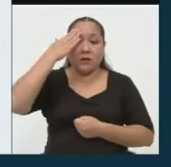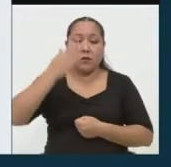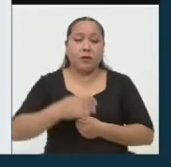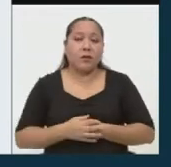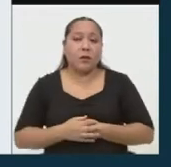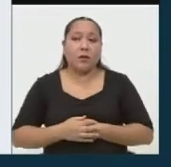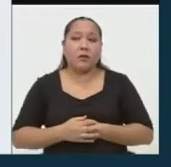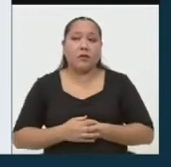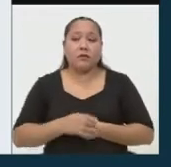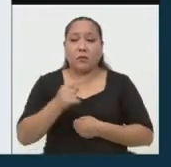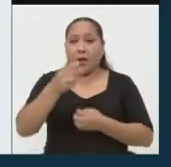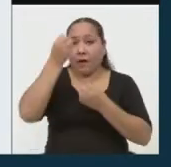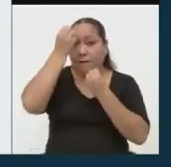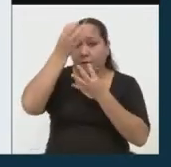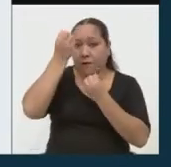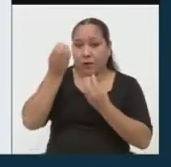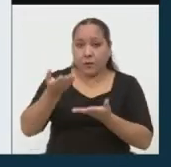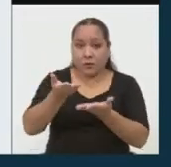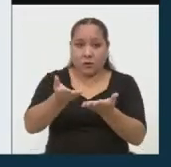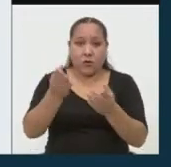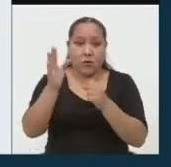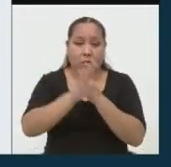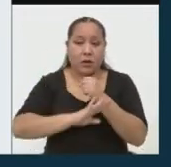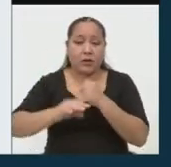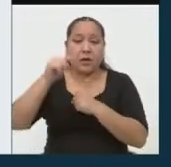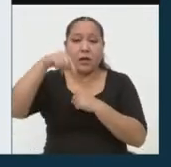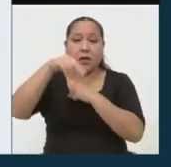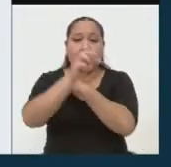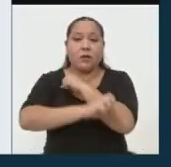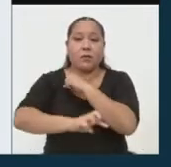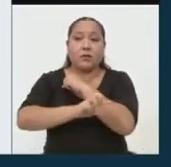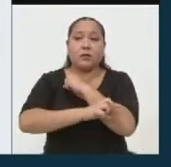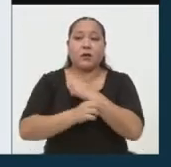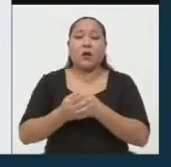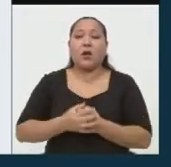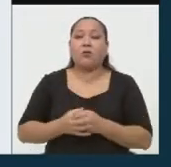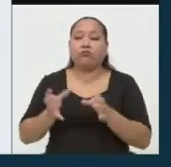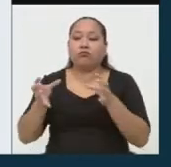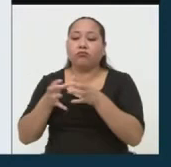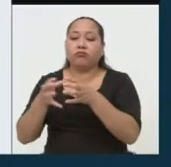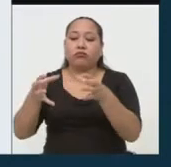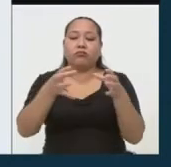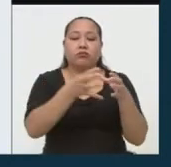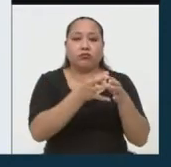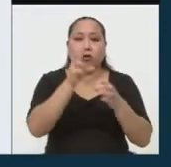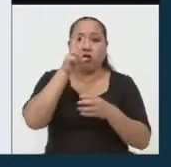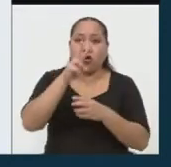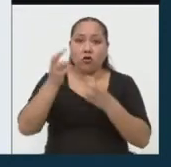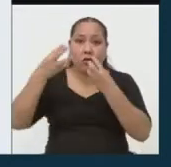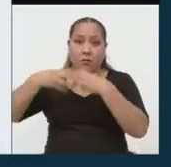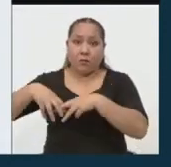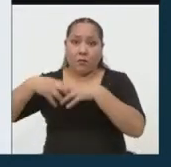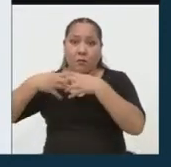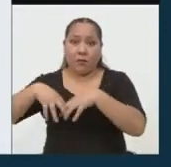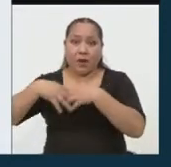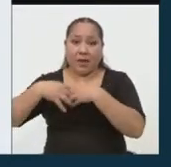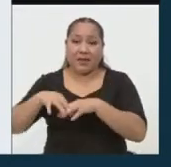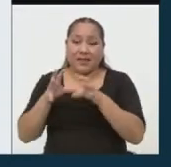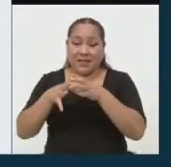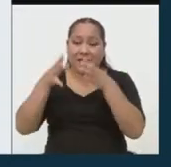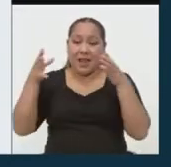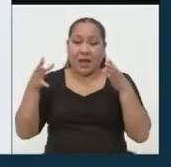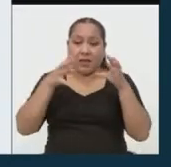como una cuestión de información, que en nuestro país existe el monopolio de dos grandes empresas de origen